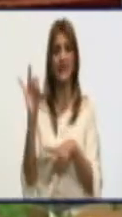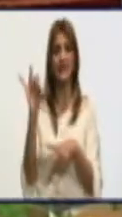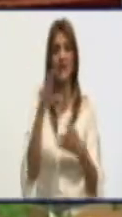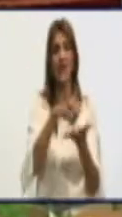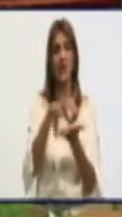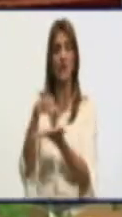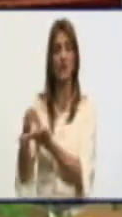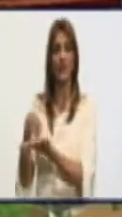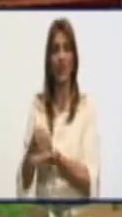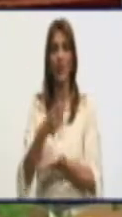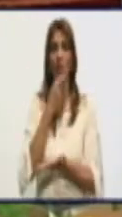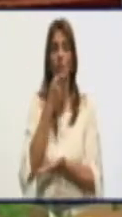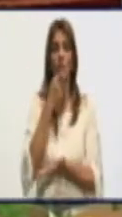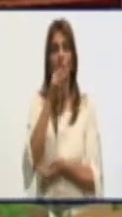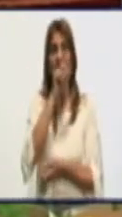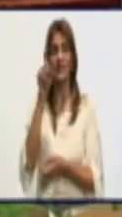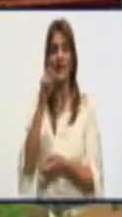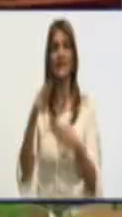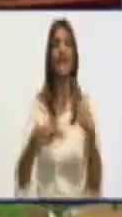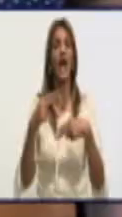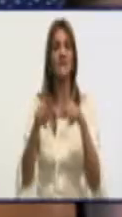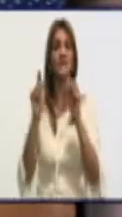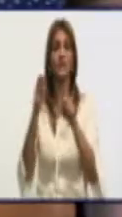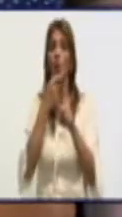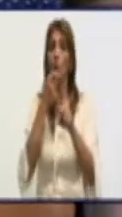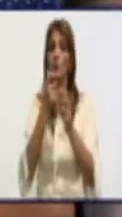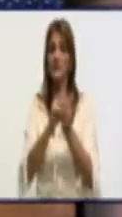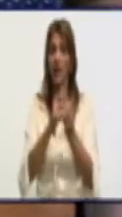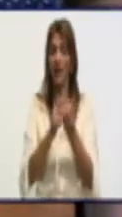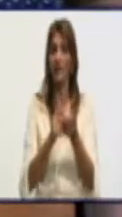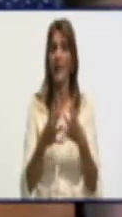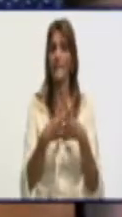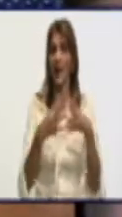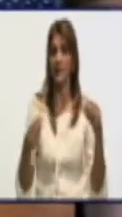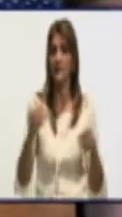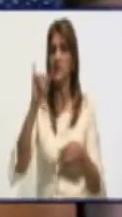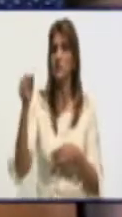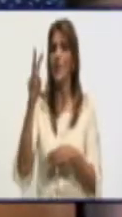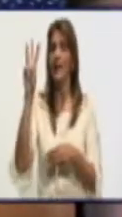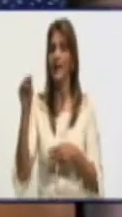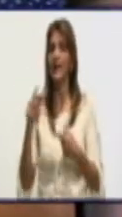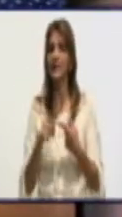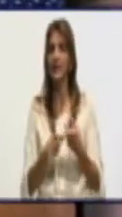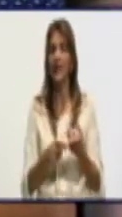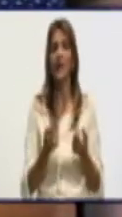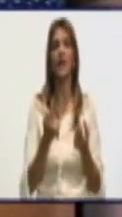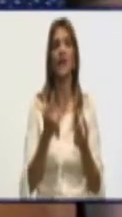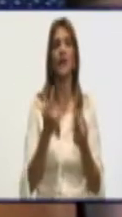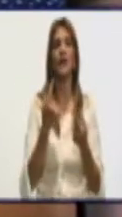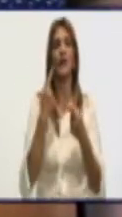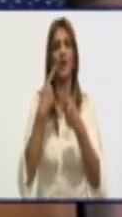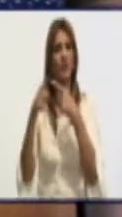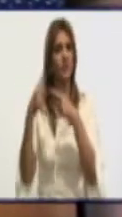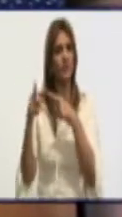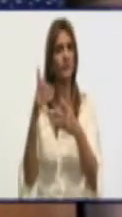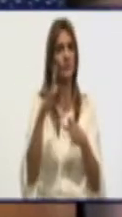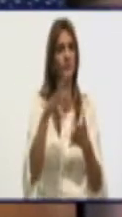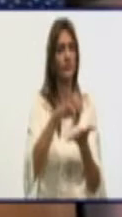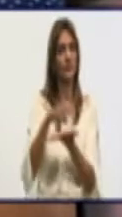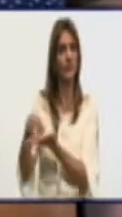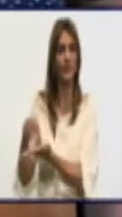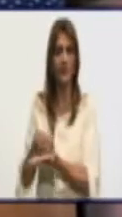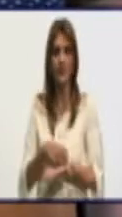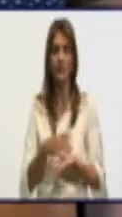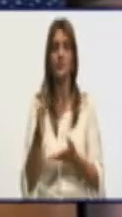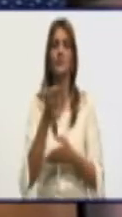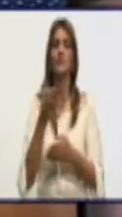dulcerías que están produciendo el panqué. Tenemos el Mercado de Jesús Menéndez, lo tenemos en la Caridad, el Manolotti, tenemos el pancón, en la